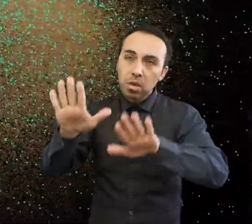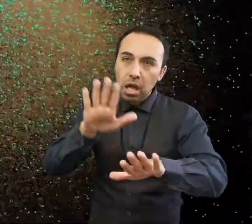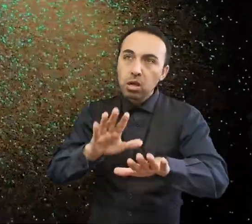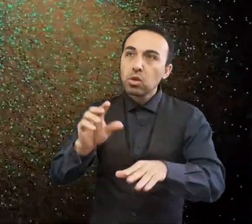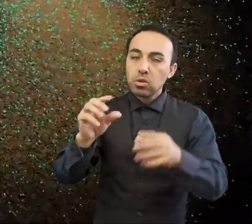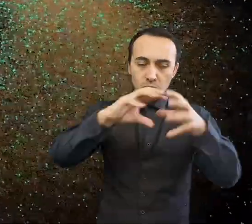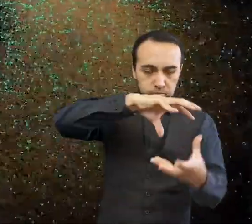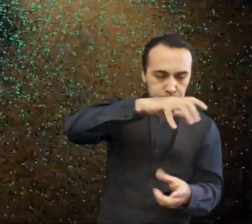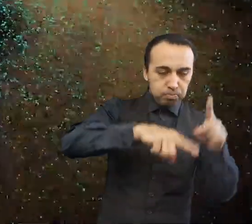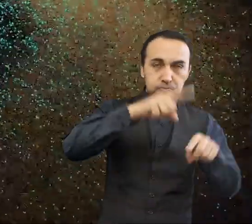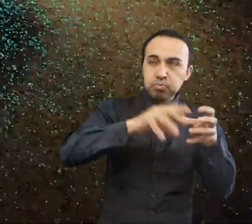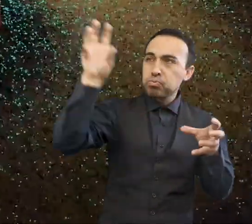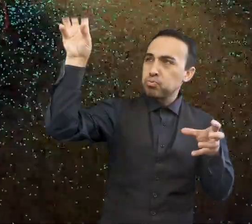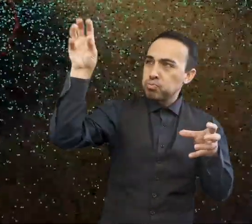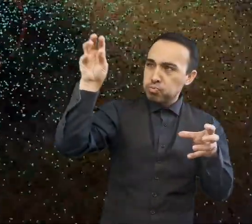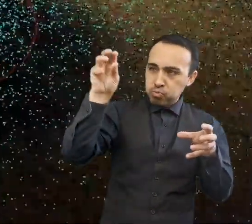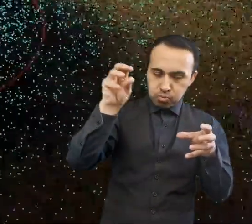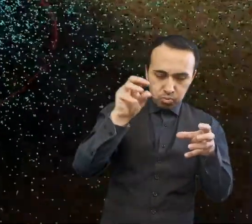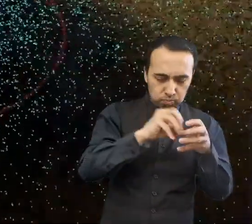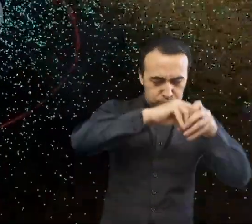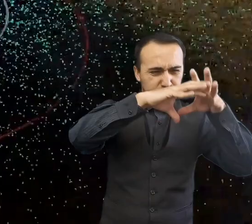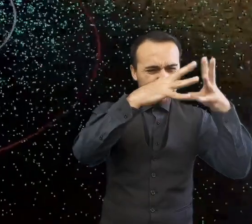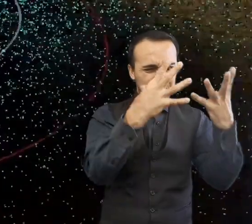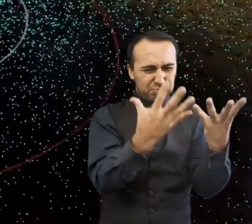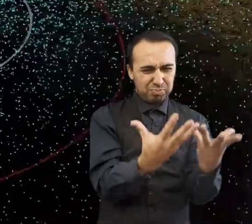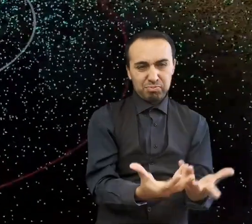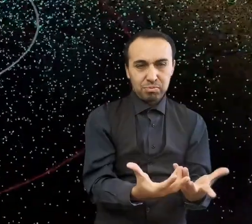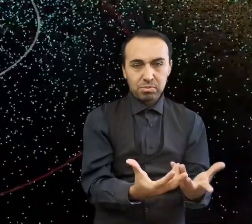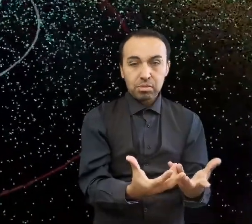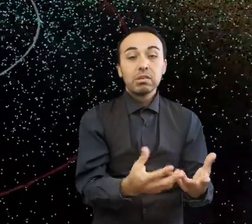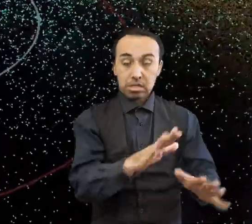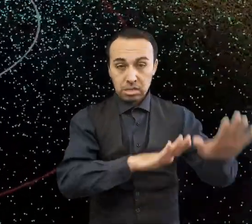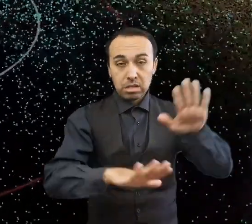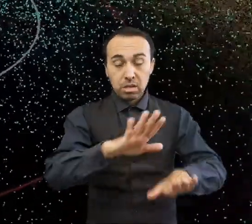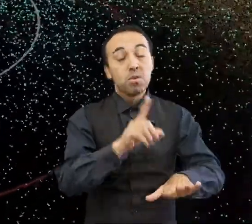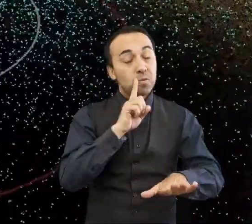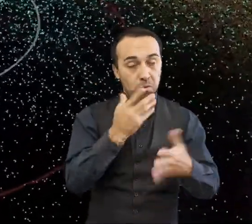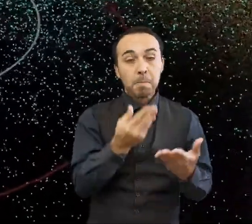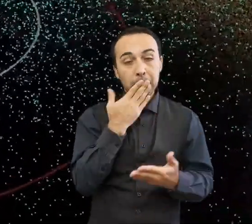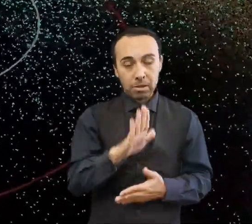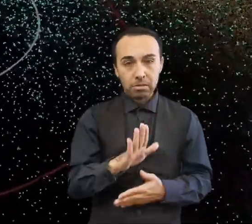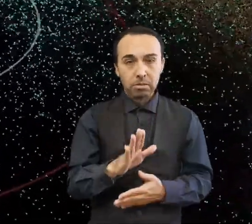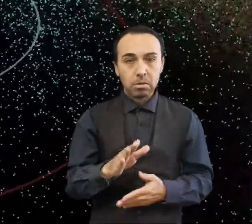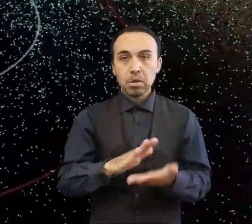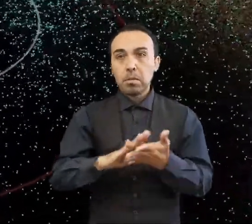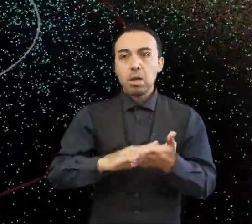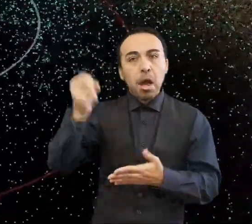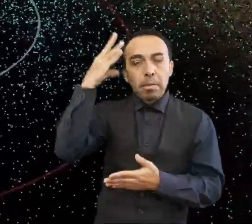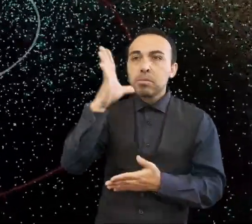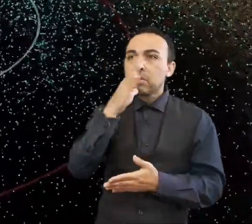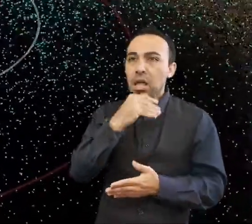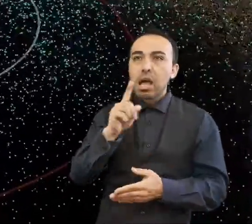aniquilar a la biosfera planetaria. Si no aprendemos a conocerlos y a protegernos de ellos, el impacto de un